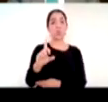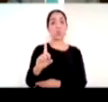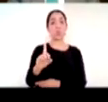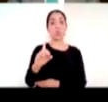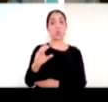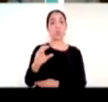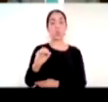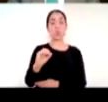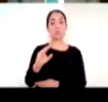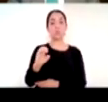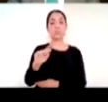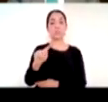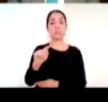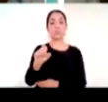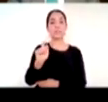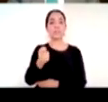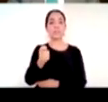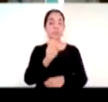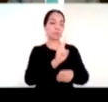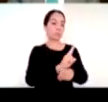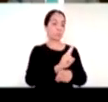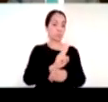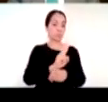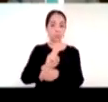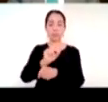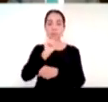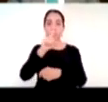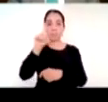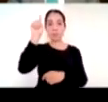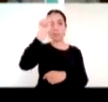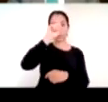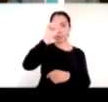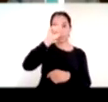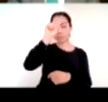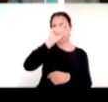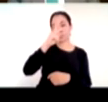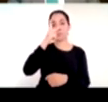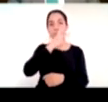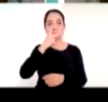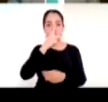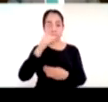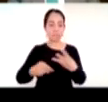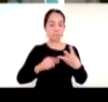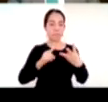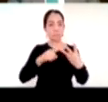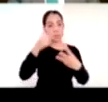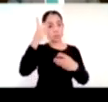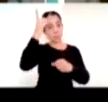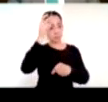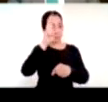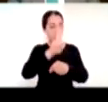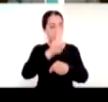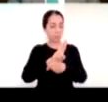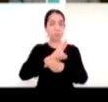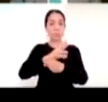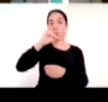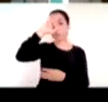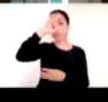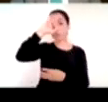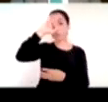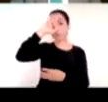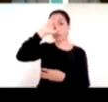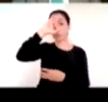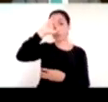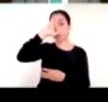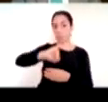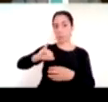supervisores asesores técnicos pedagógicos directores jefes de sector pero creo que al final